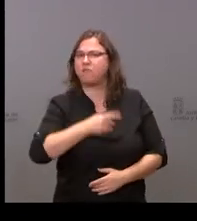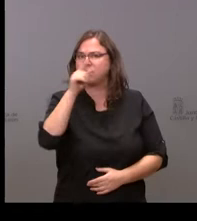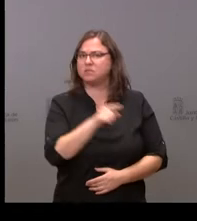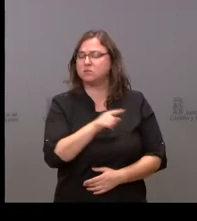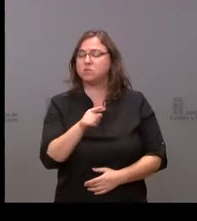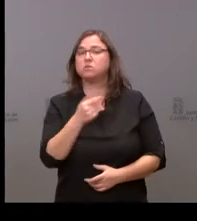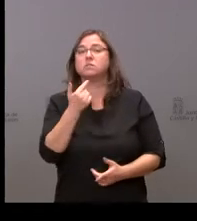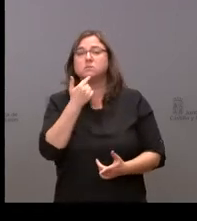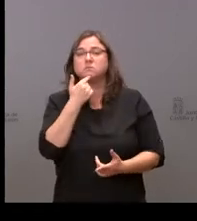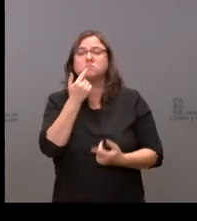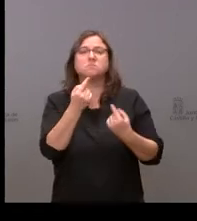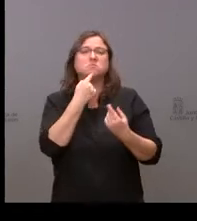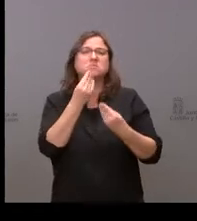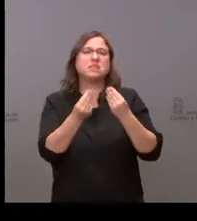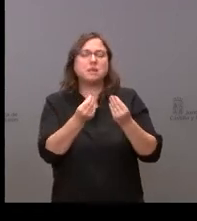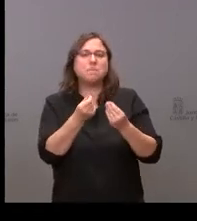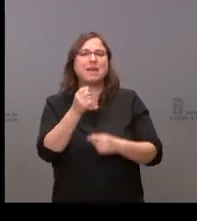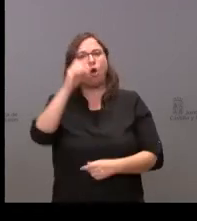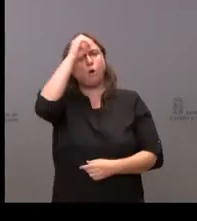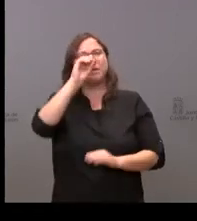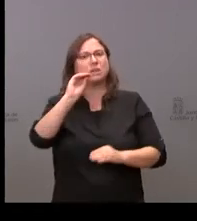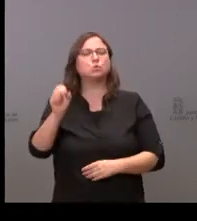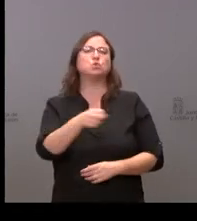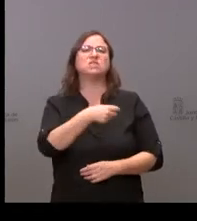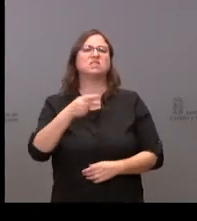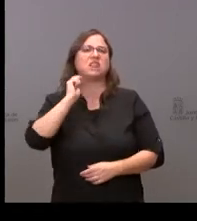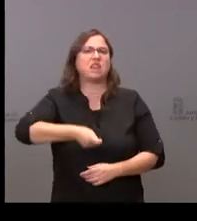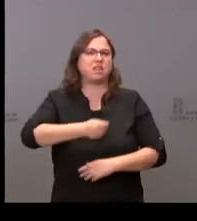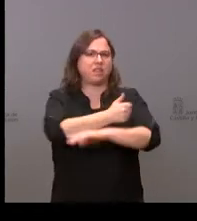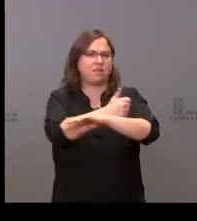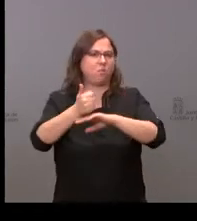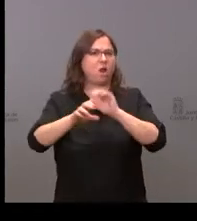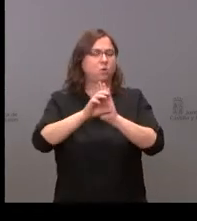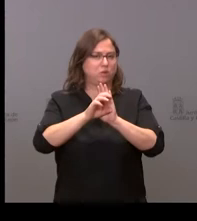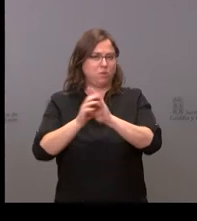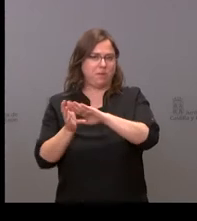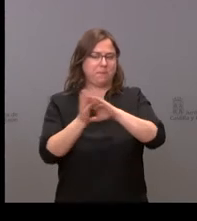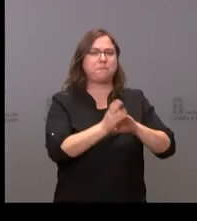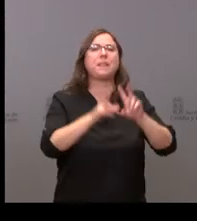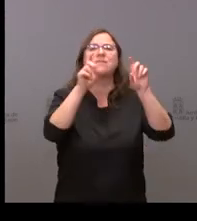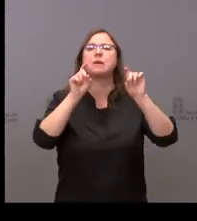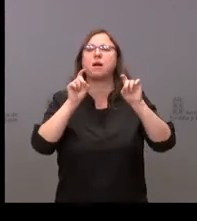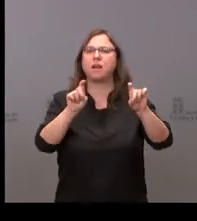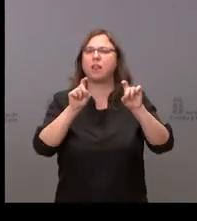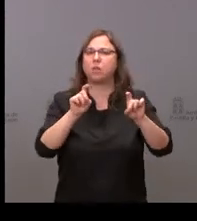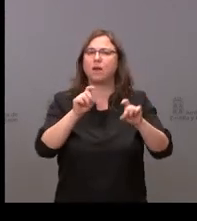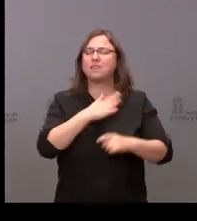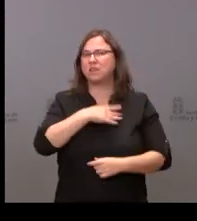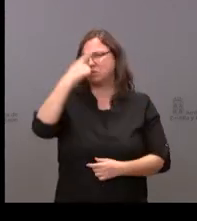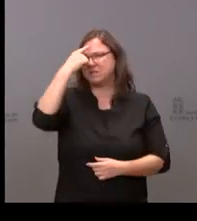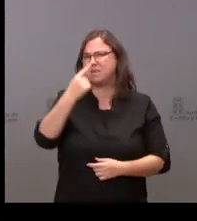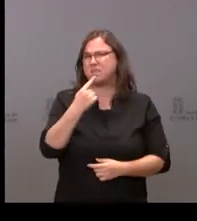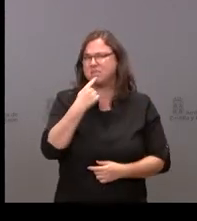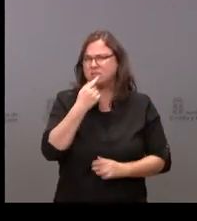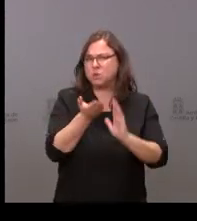les merece esta sentencia. Y sobre educación, quería saber si ese crecimiento de, creo que han dicho